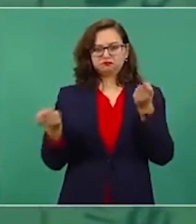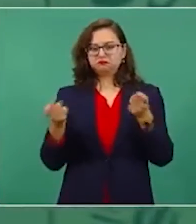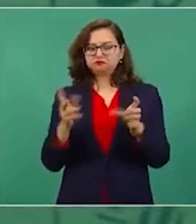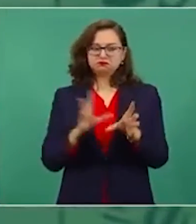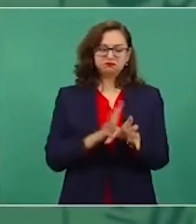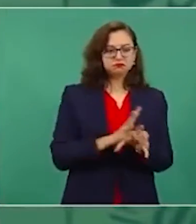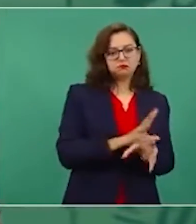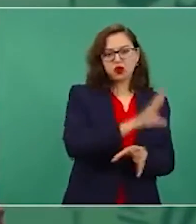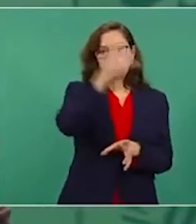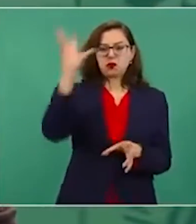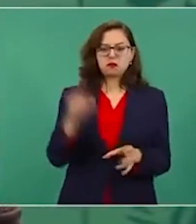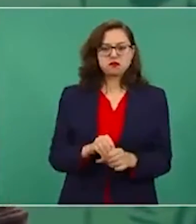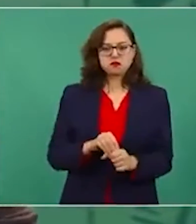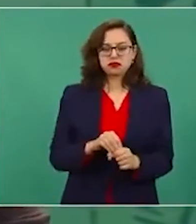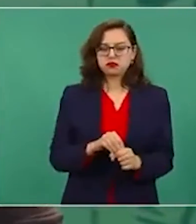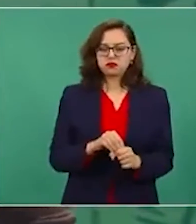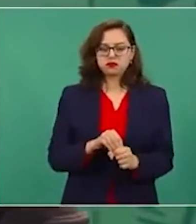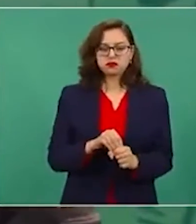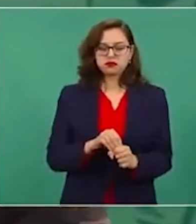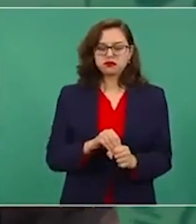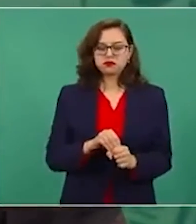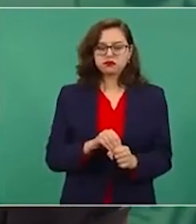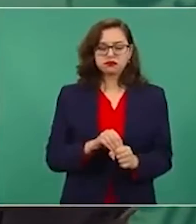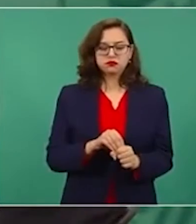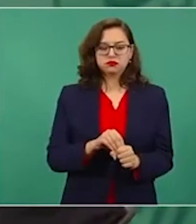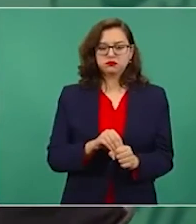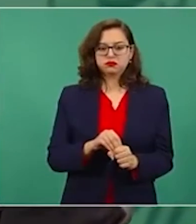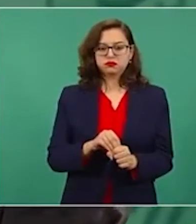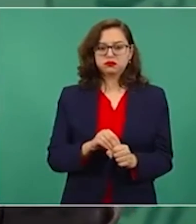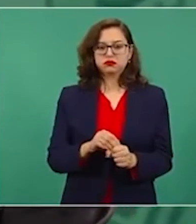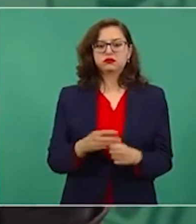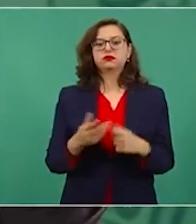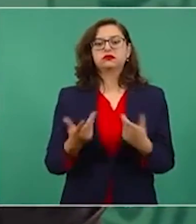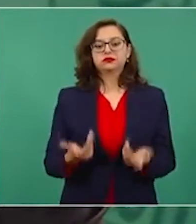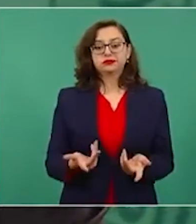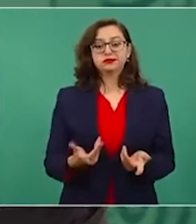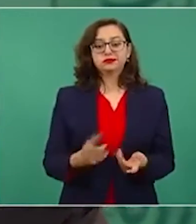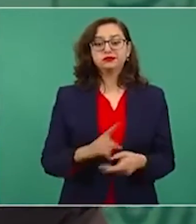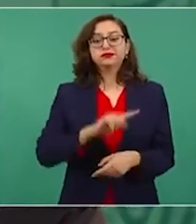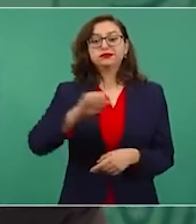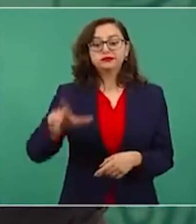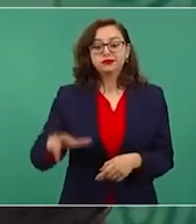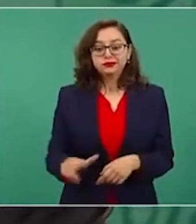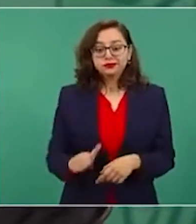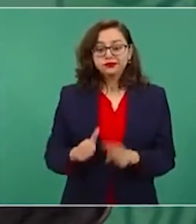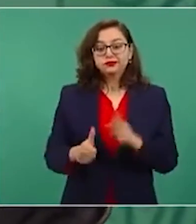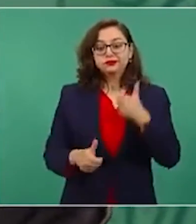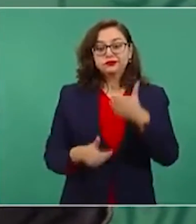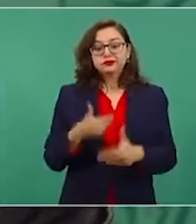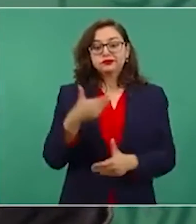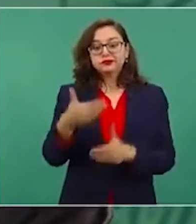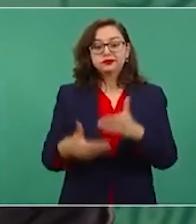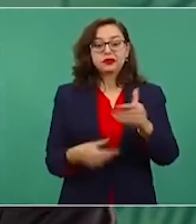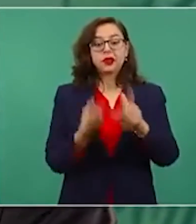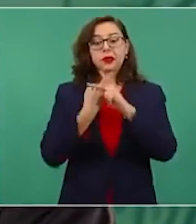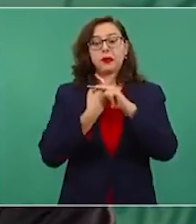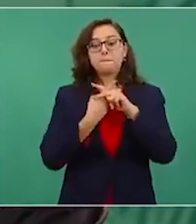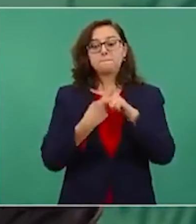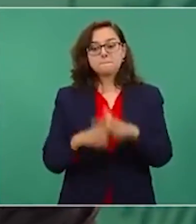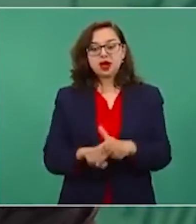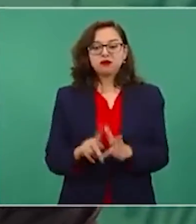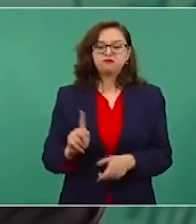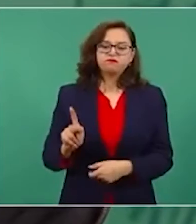y de ahí viene también la simulación política,